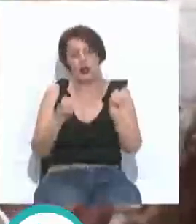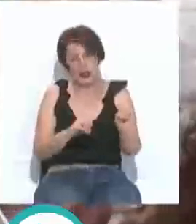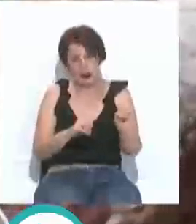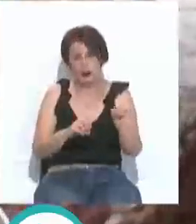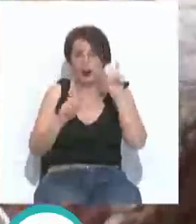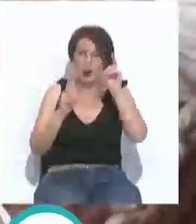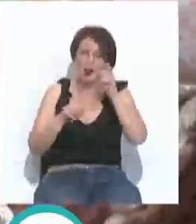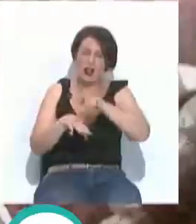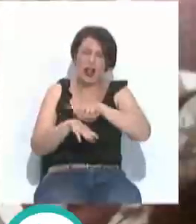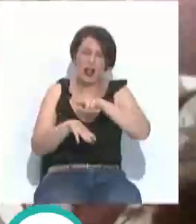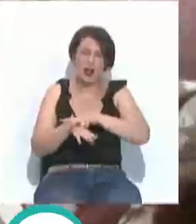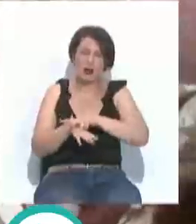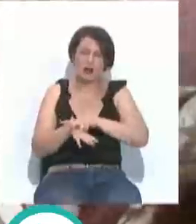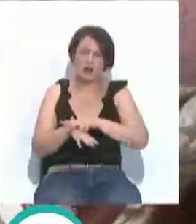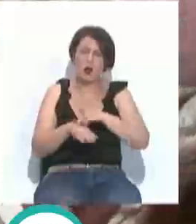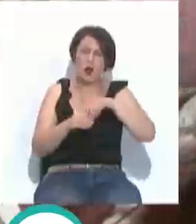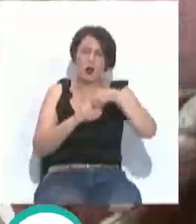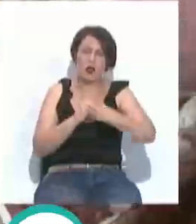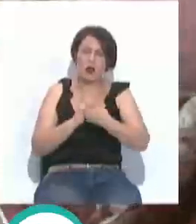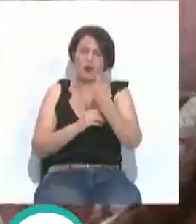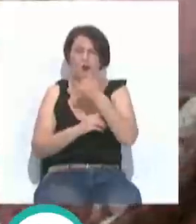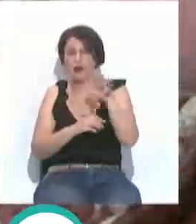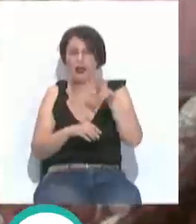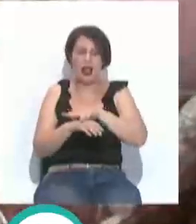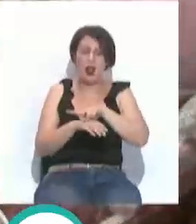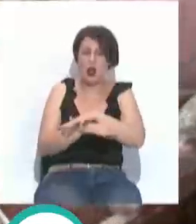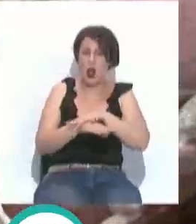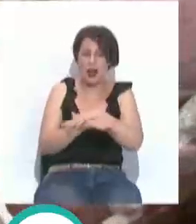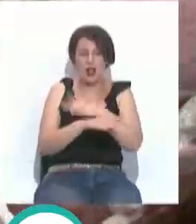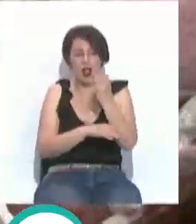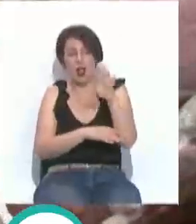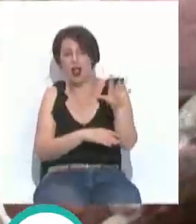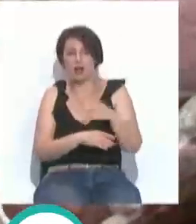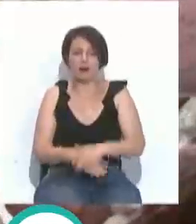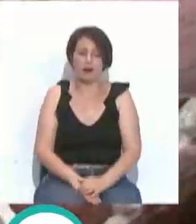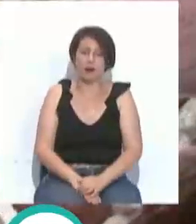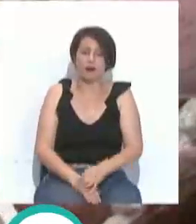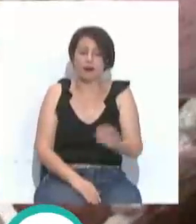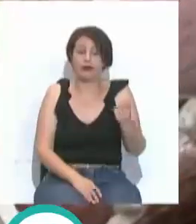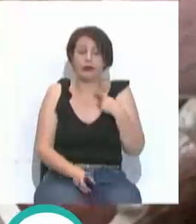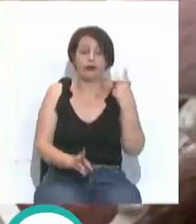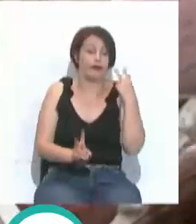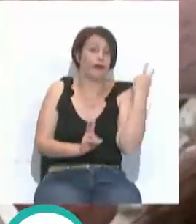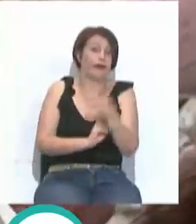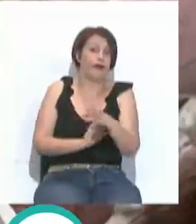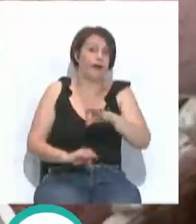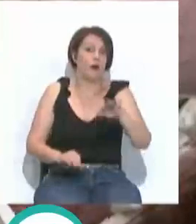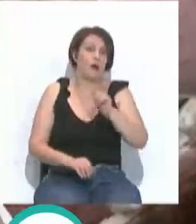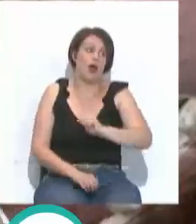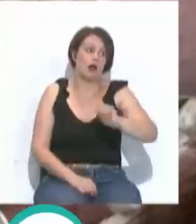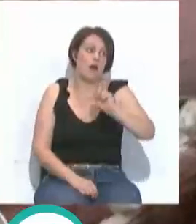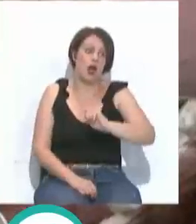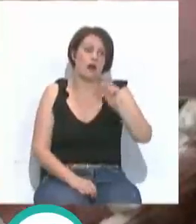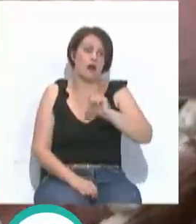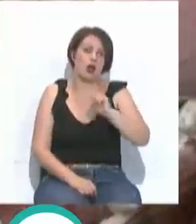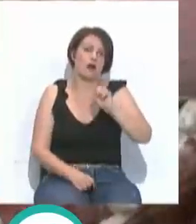Educación, la delegación, manda la documentación aquí a la delegación del Gobierno y ahí las respuestas no se dan. Tardan meses, meses